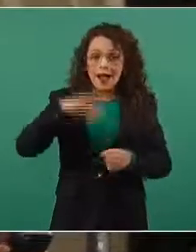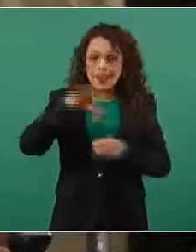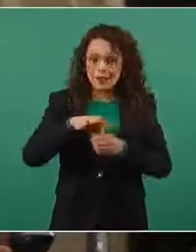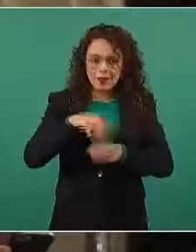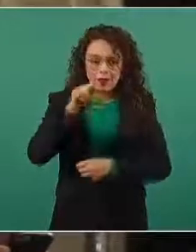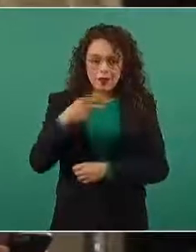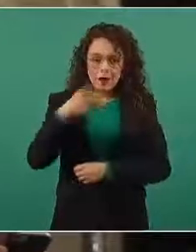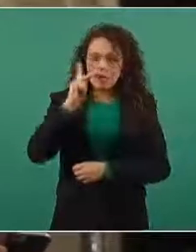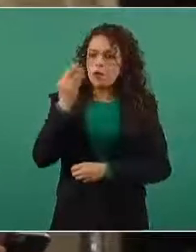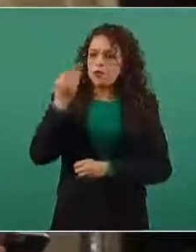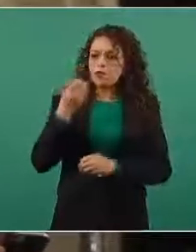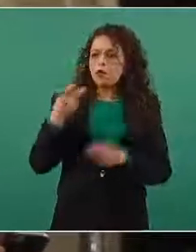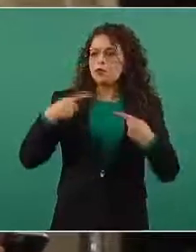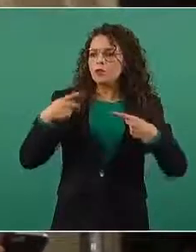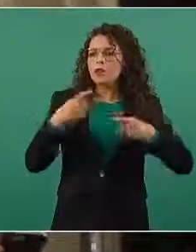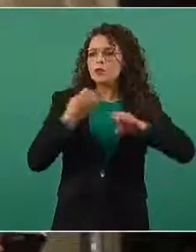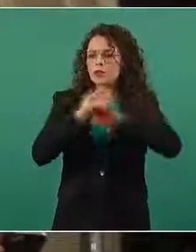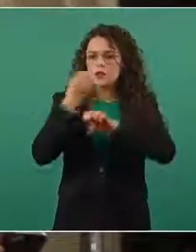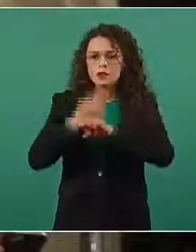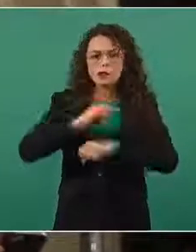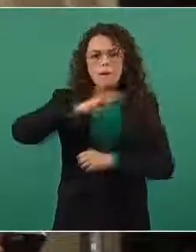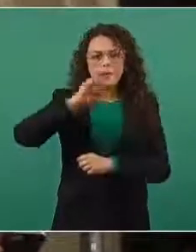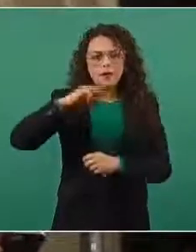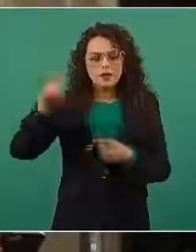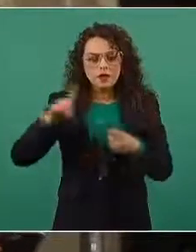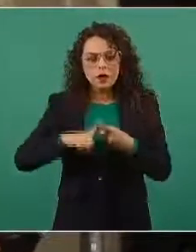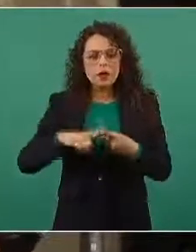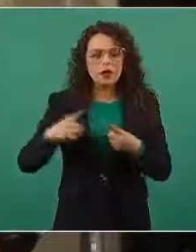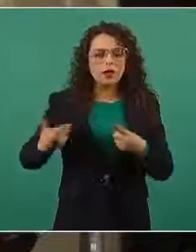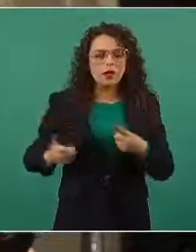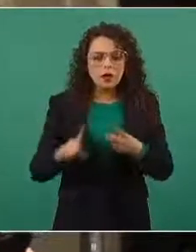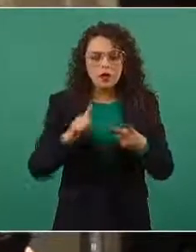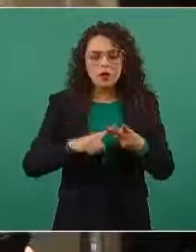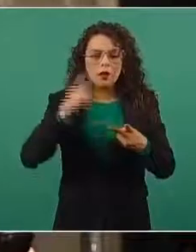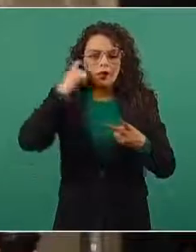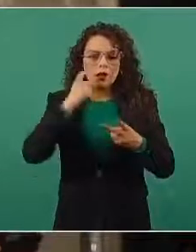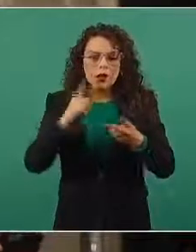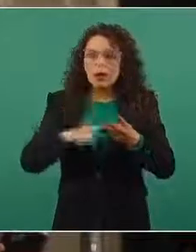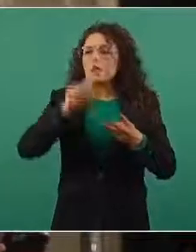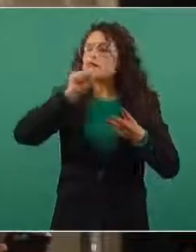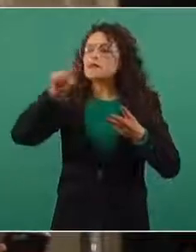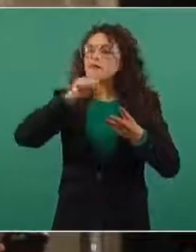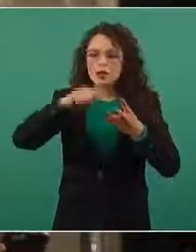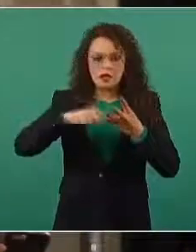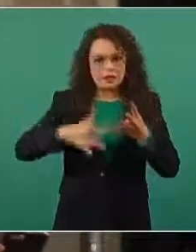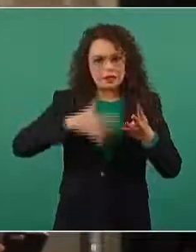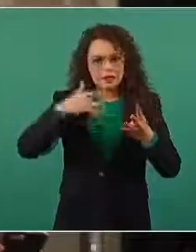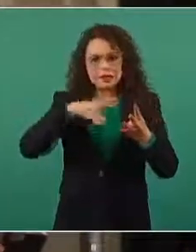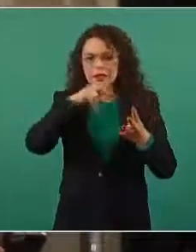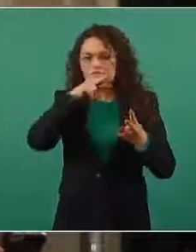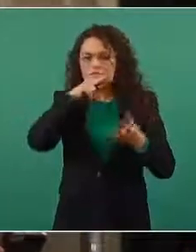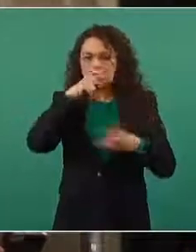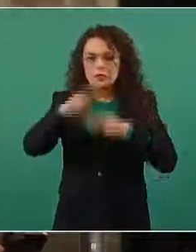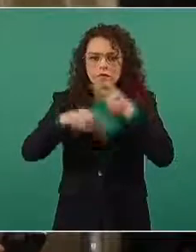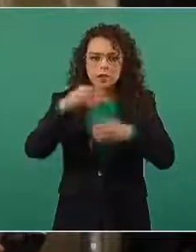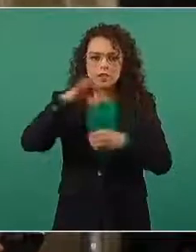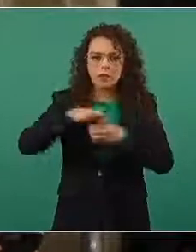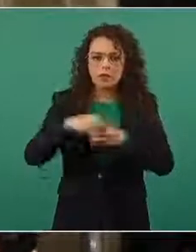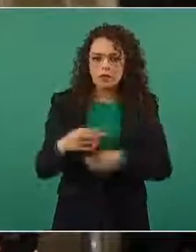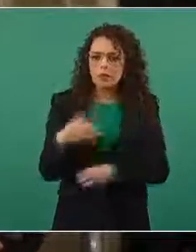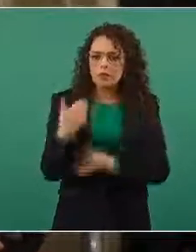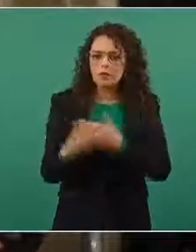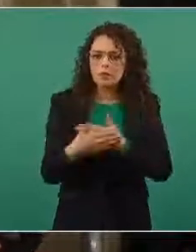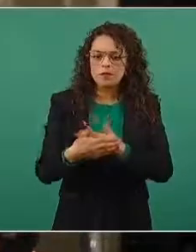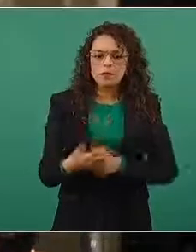los estados de Michoacán, Guanajuato, Guerrero y Jalisco nos han externado su preocupación para salir a votar este 6 de julio.